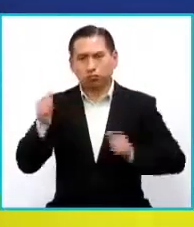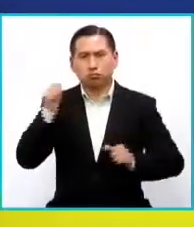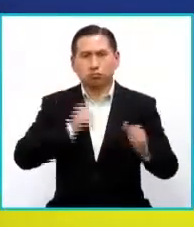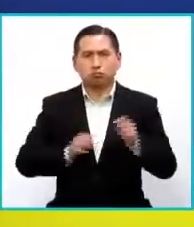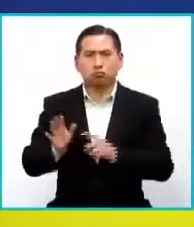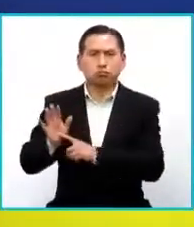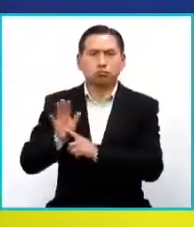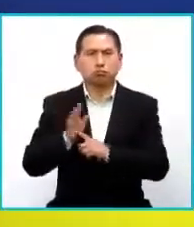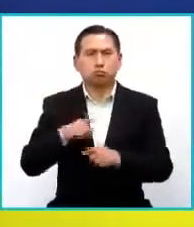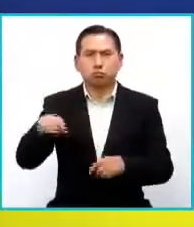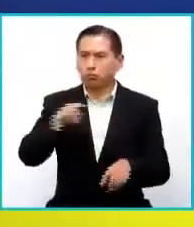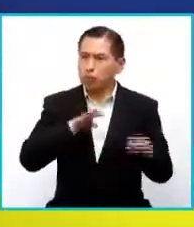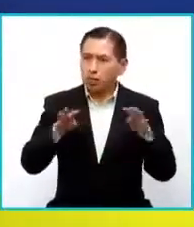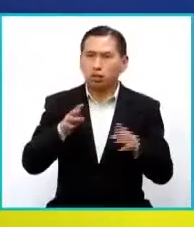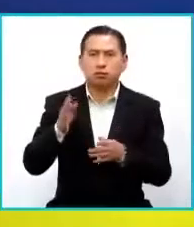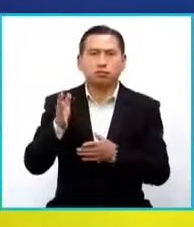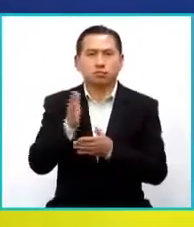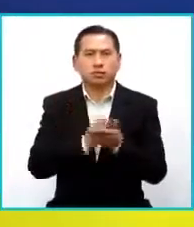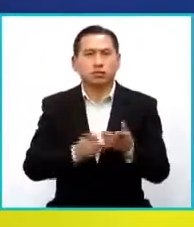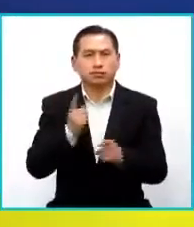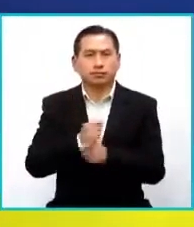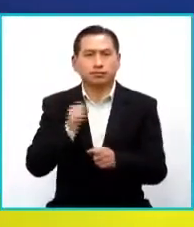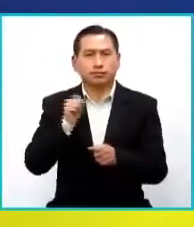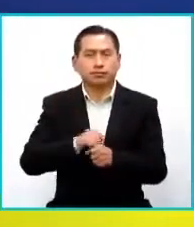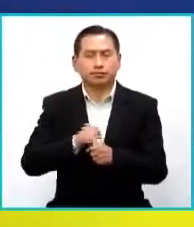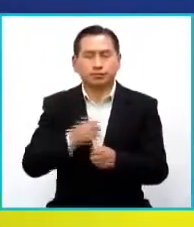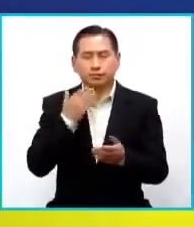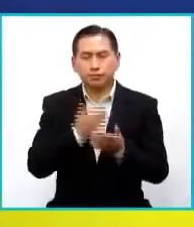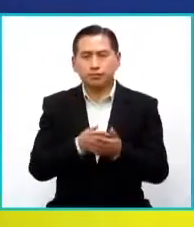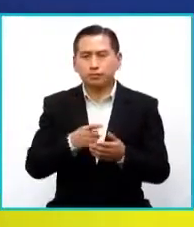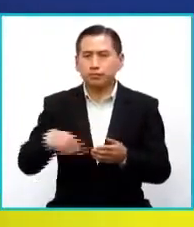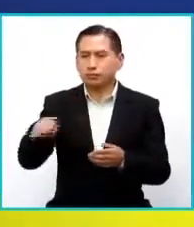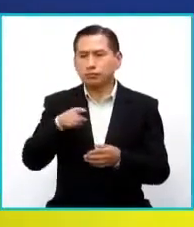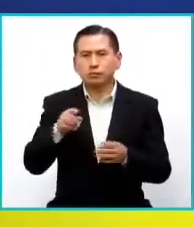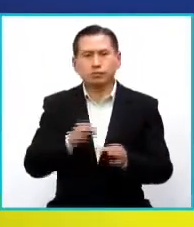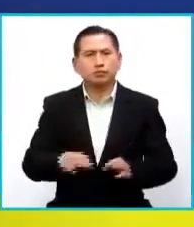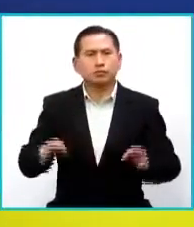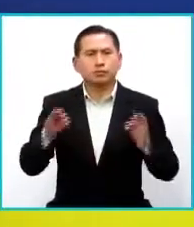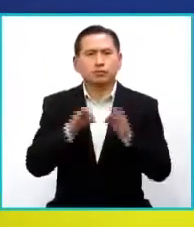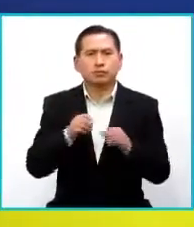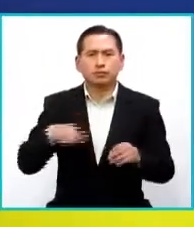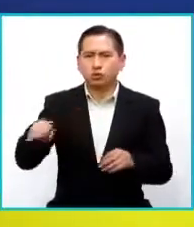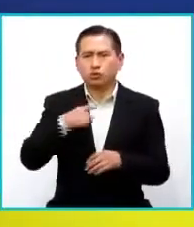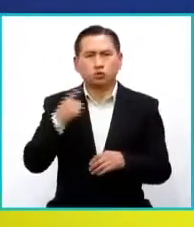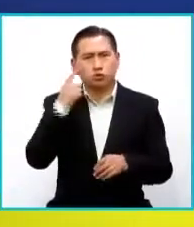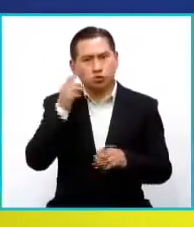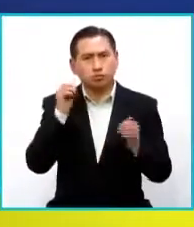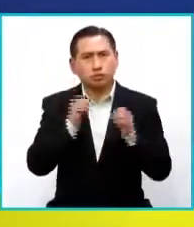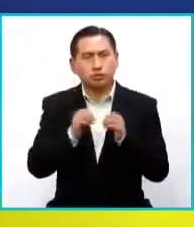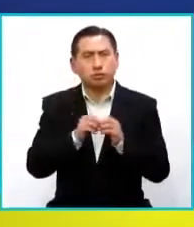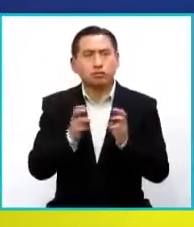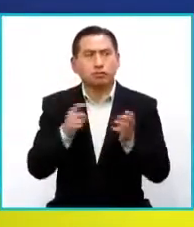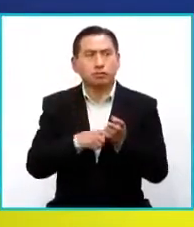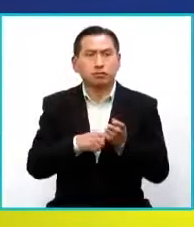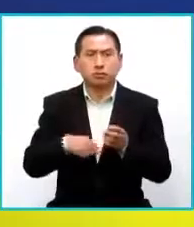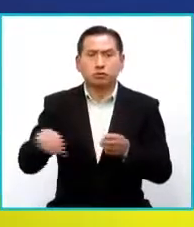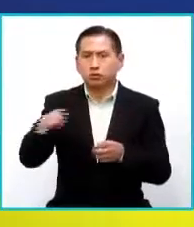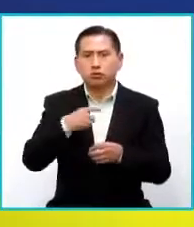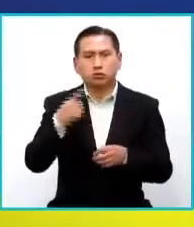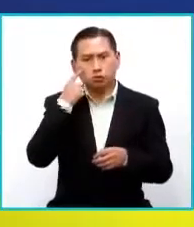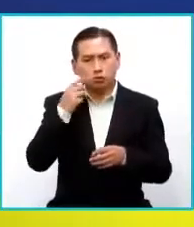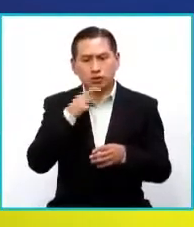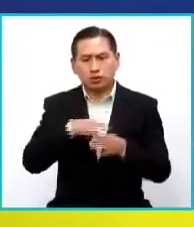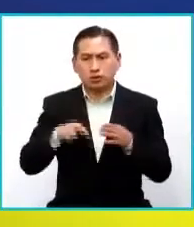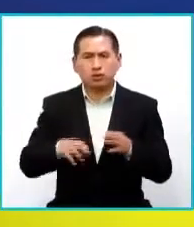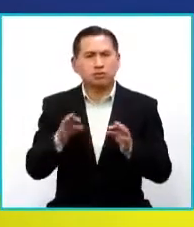aportando desde esa partecita en la que siempre han trabajado y de la que son realmente muy conocidos y de las que también conocemos resultados